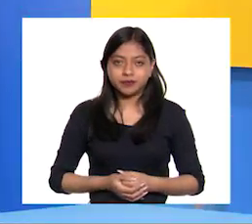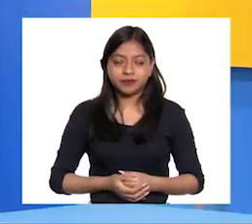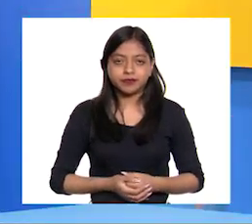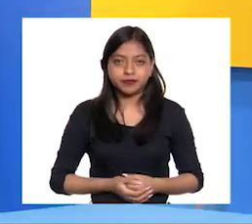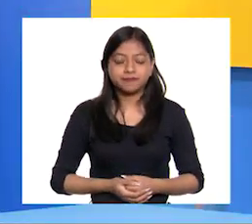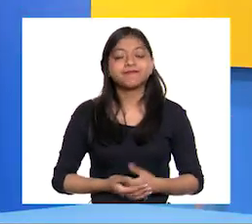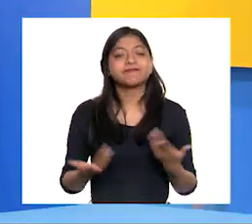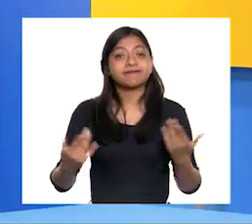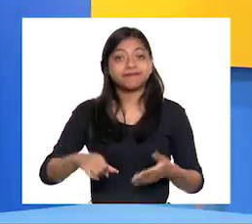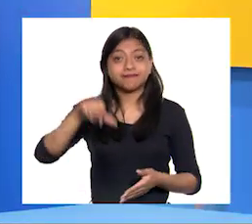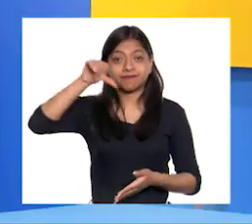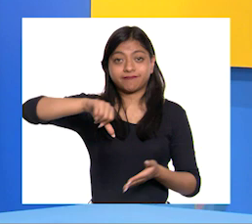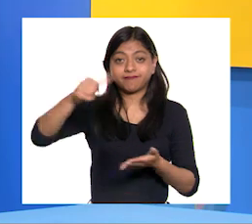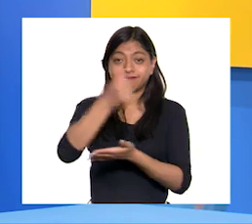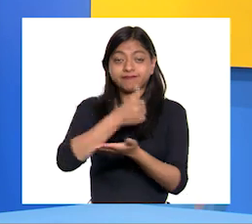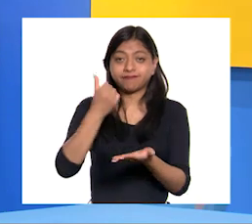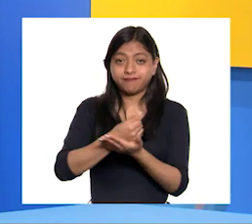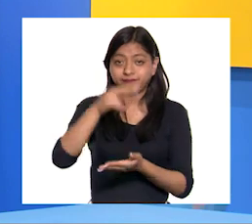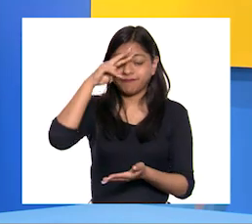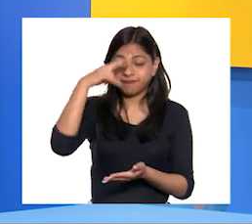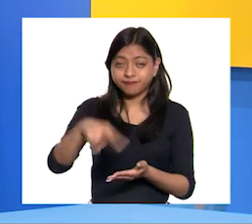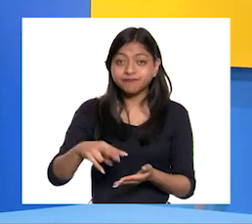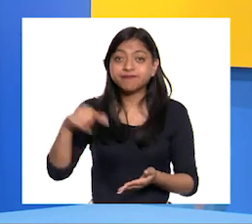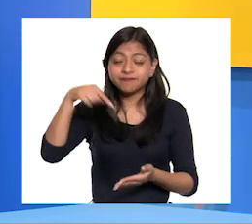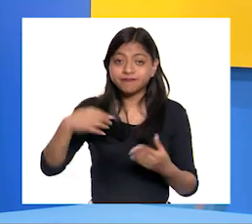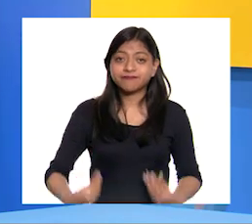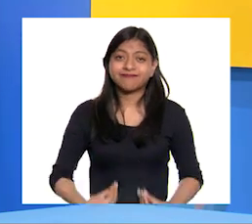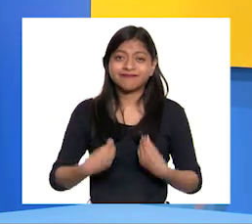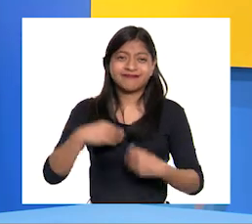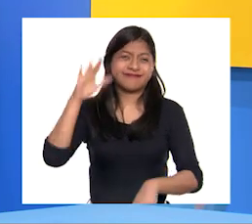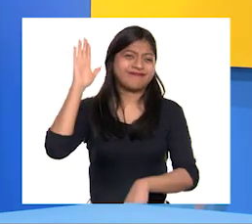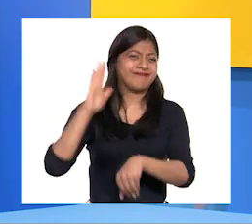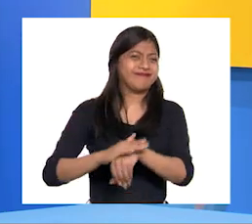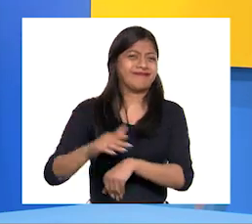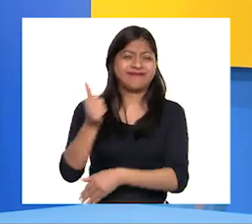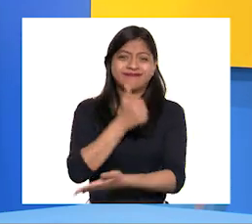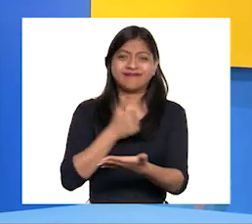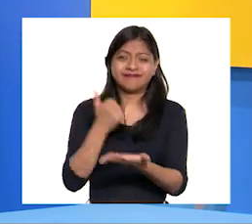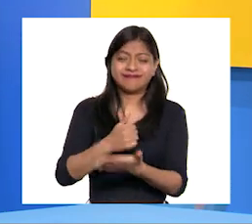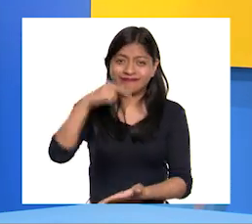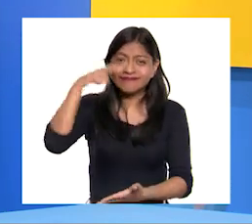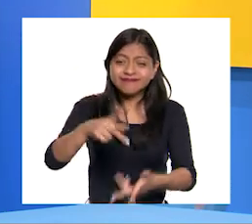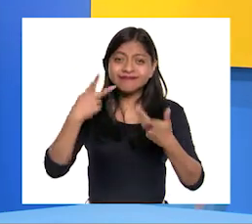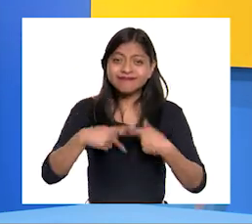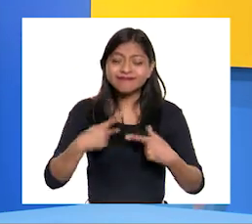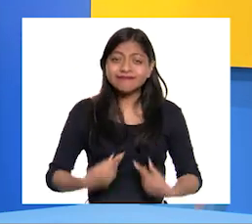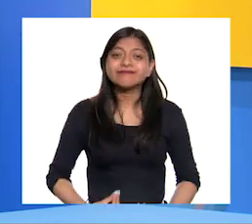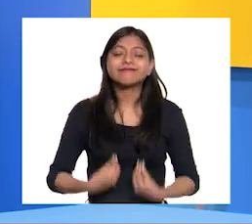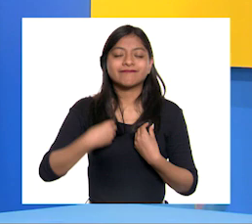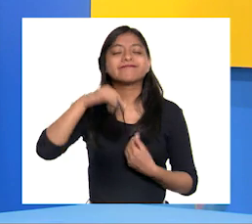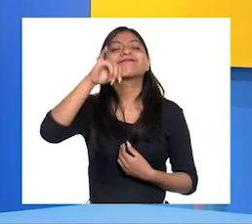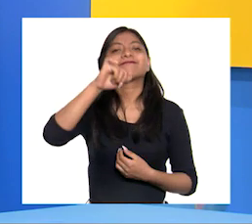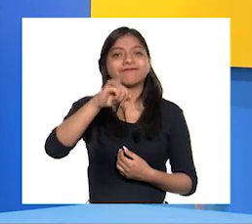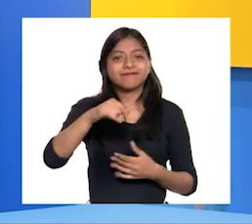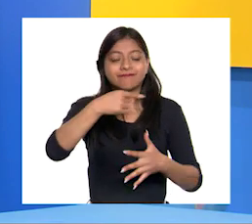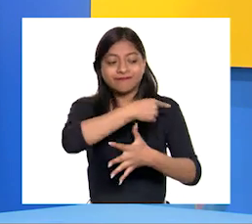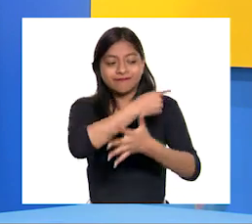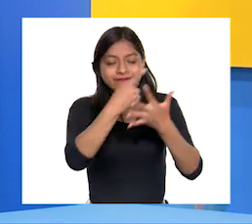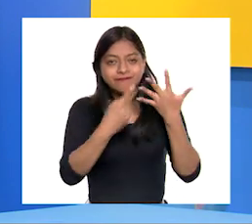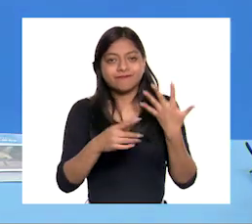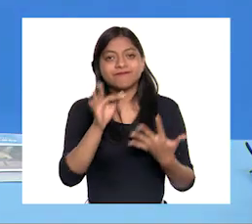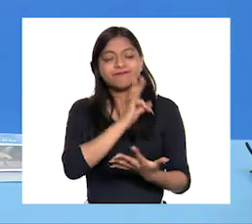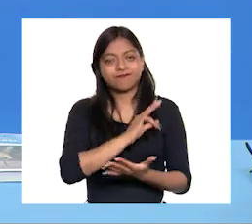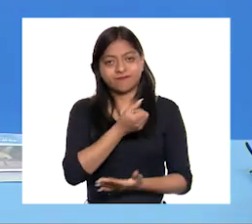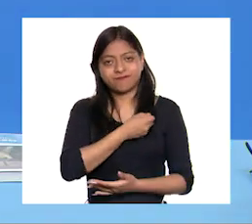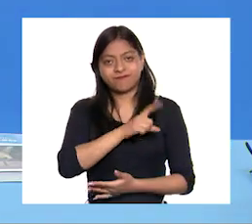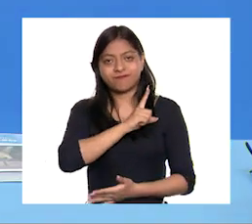Nosotros que vivimos en Ciudad de México, la más poblada del país, definitivamente estamos expuestos a estos contaminantes